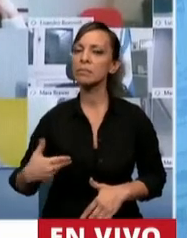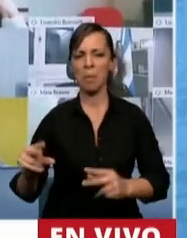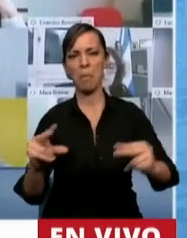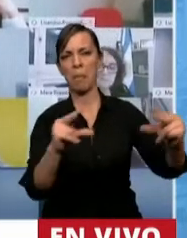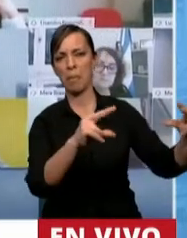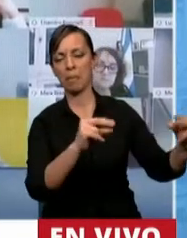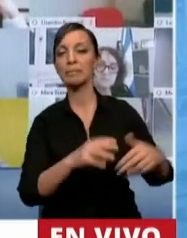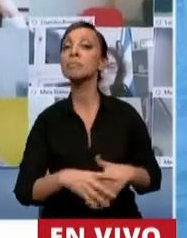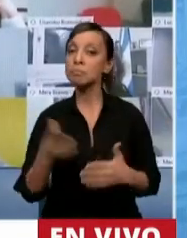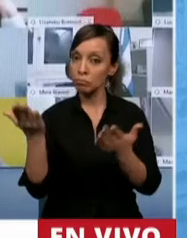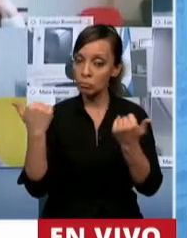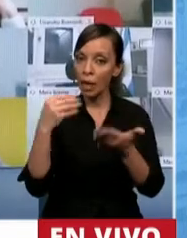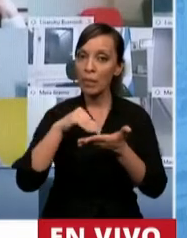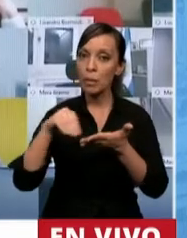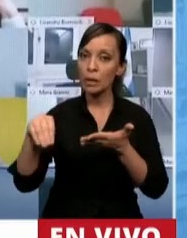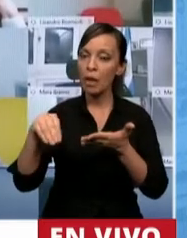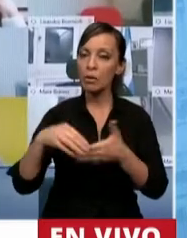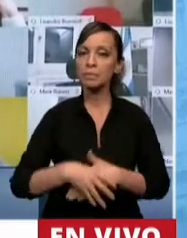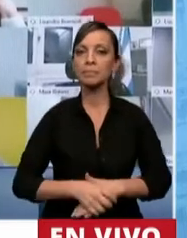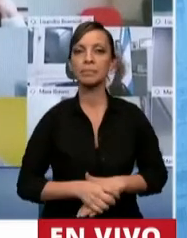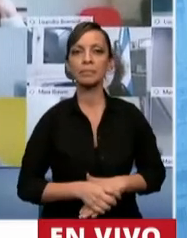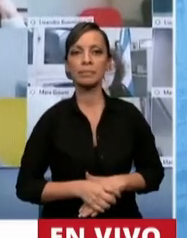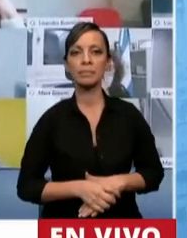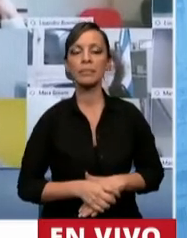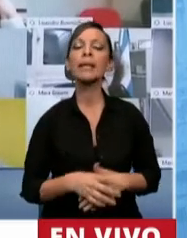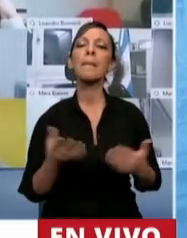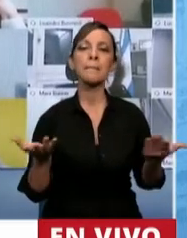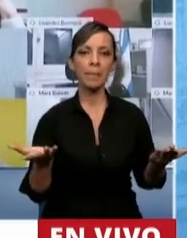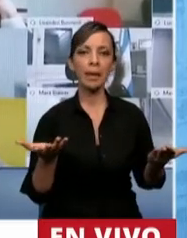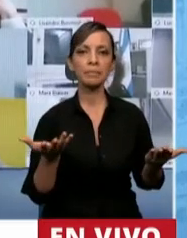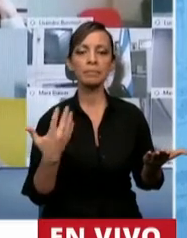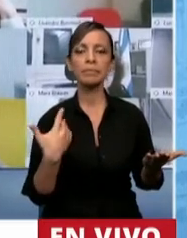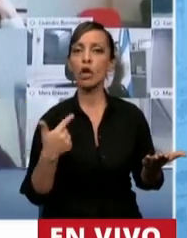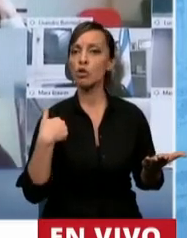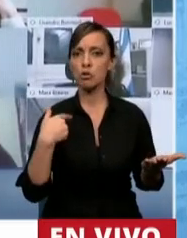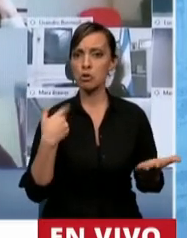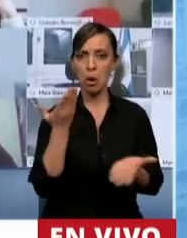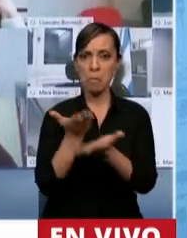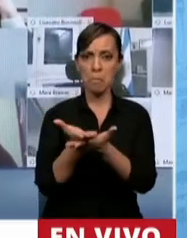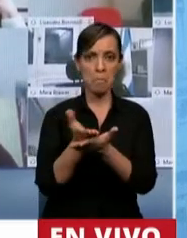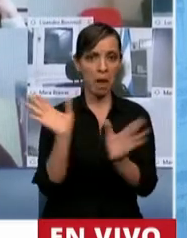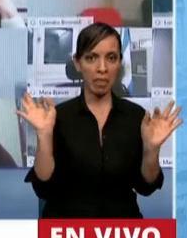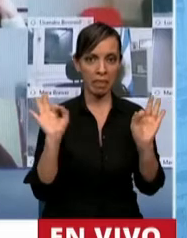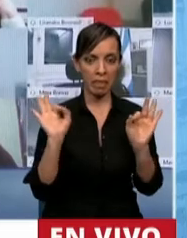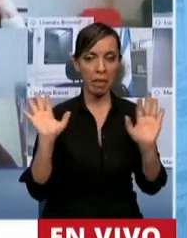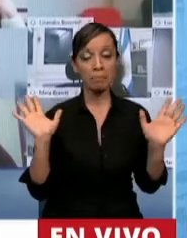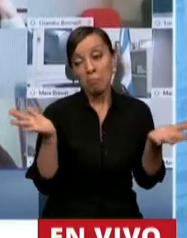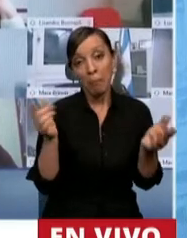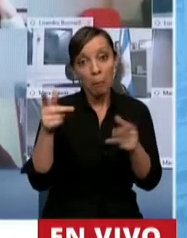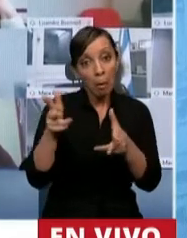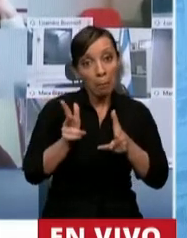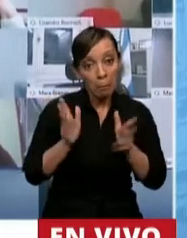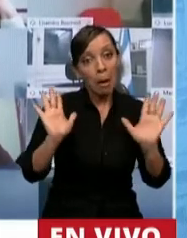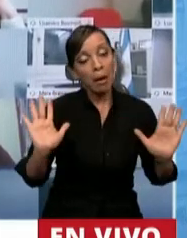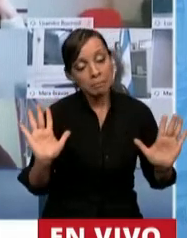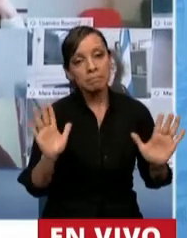Lo escucho, diputado. Sí, presidente. No había solicitado yo el uso de la palabra, pero ya que usted me